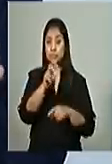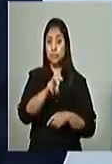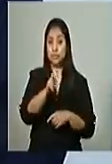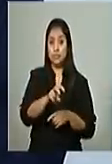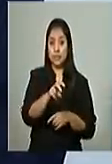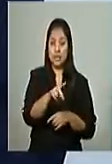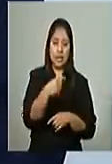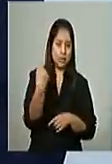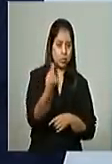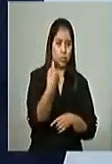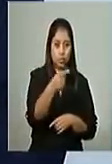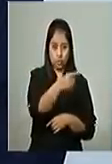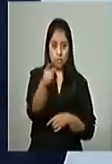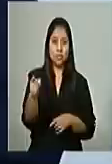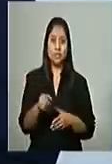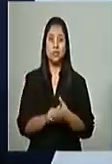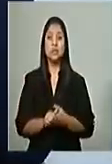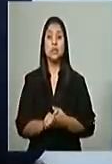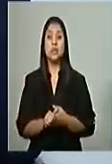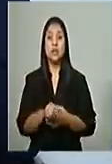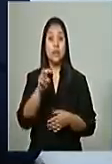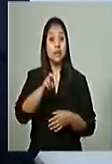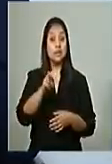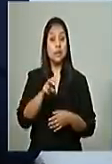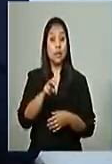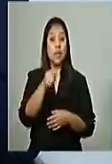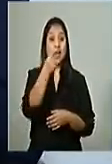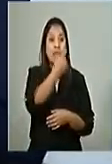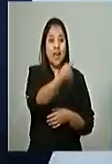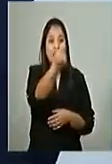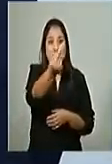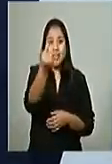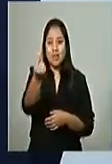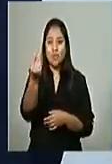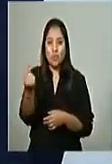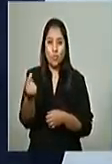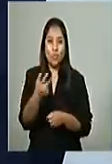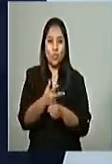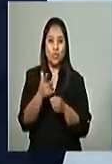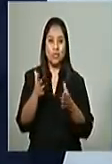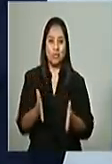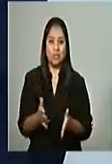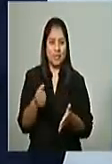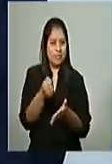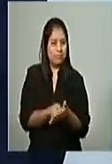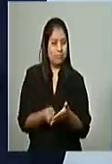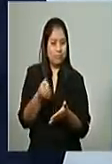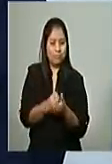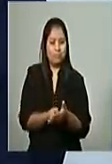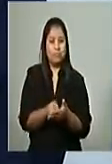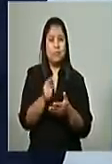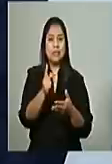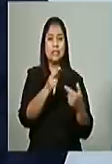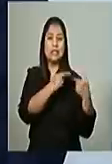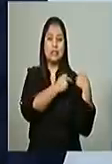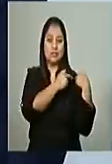a todos ustedes. Necesitamos a cada uno de los guatemaltecos luchadores y responsables.